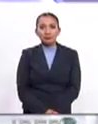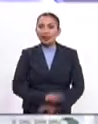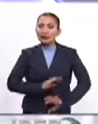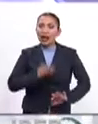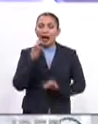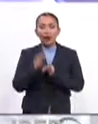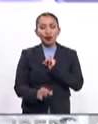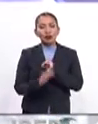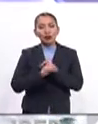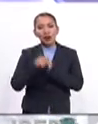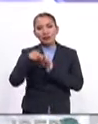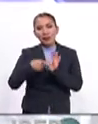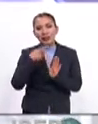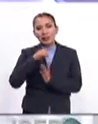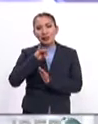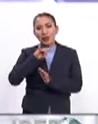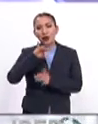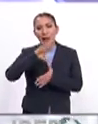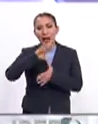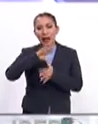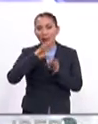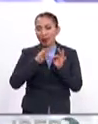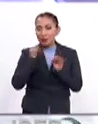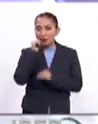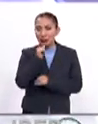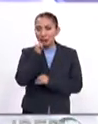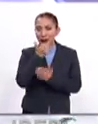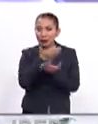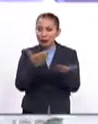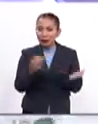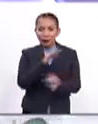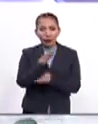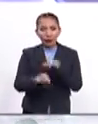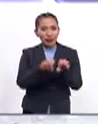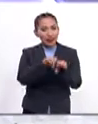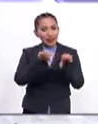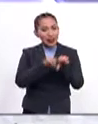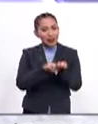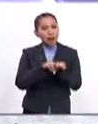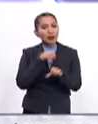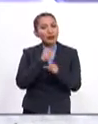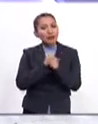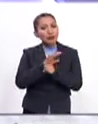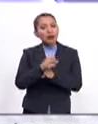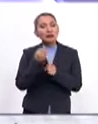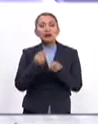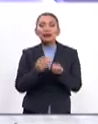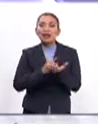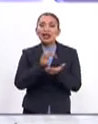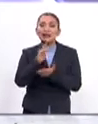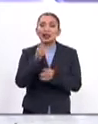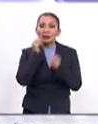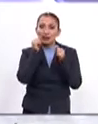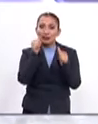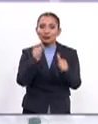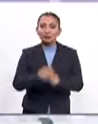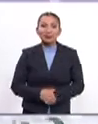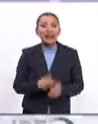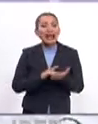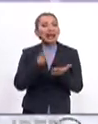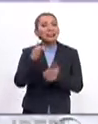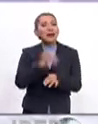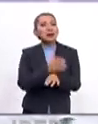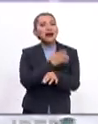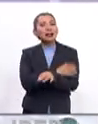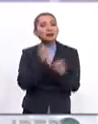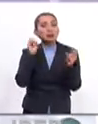Así llegamos al final de esta emisión de Iberoamérica al Día. Como siempre, a nombre de todos los que hacemos posible este espacio informativo, le damos muchas gracias por su atención. Gracias